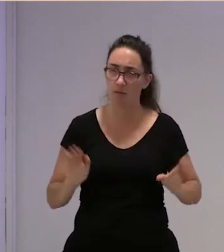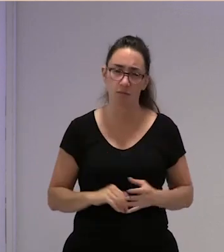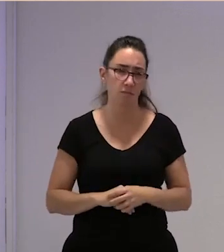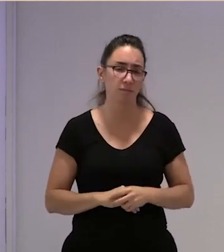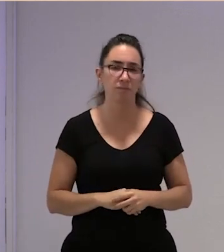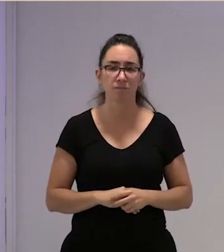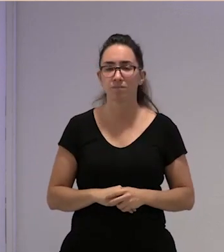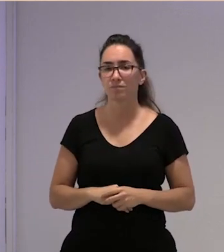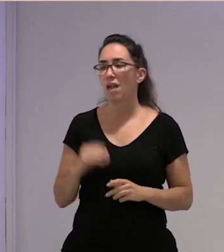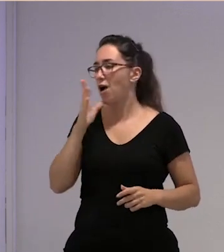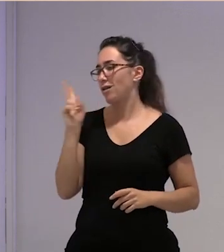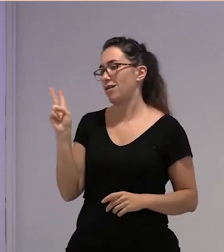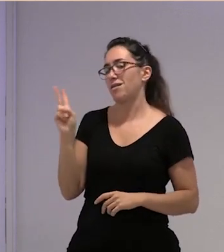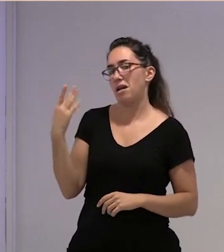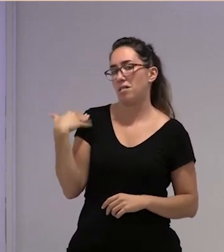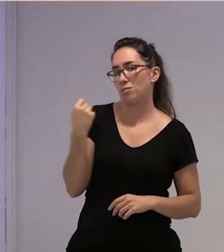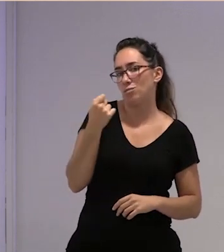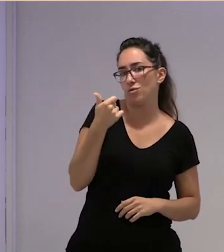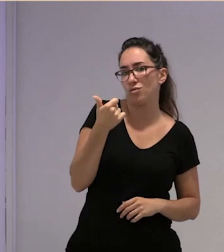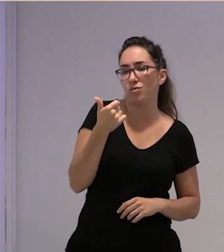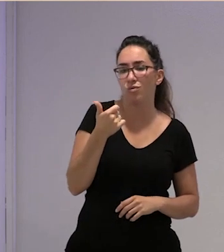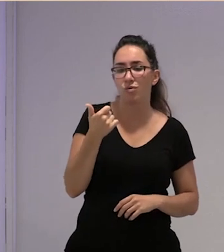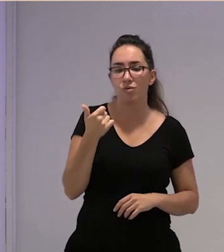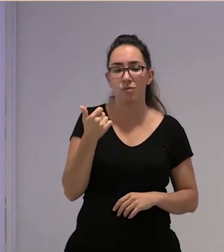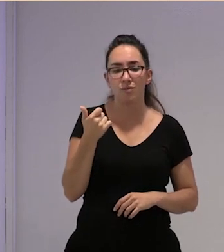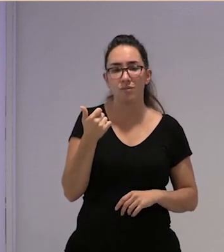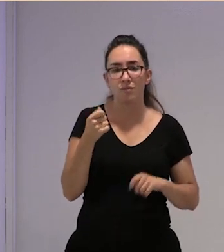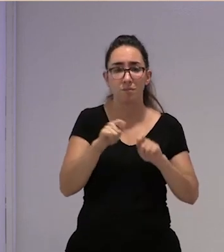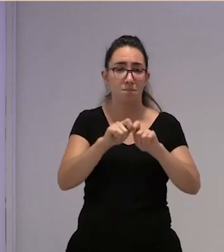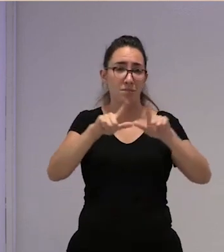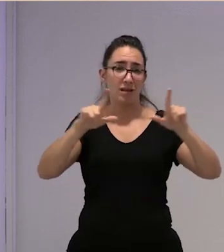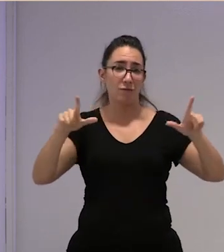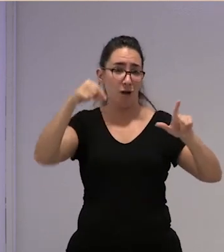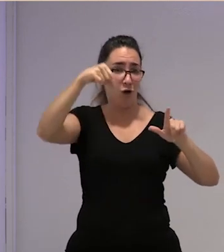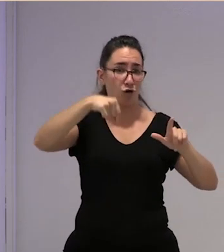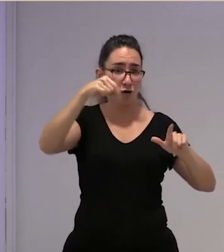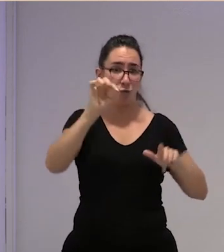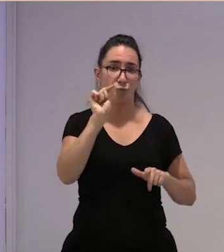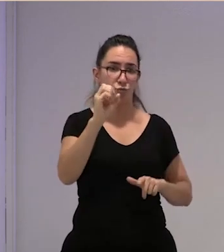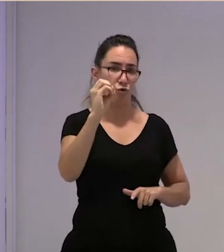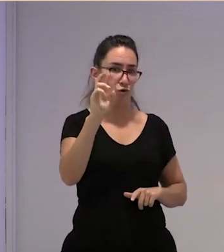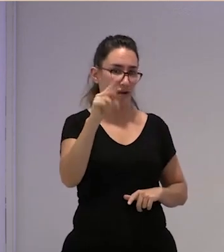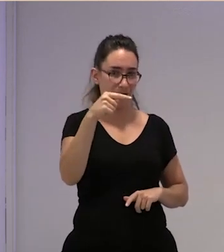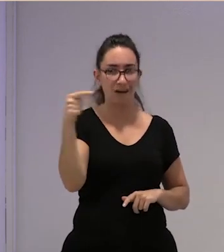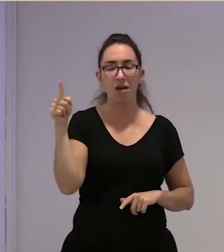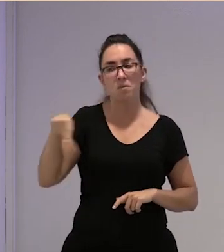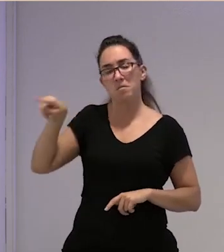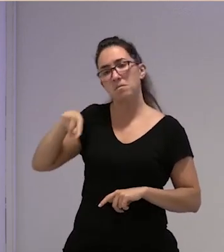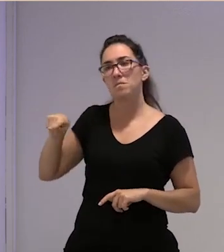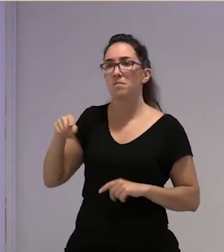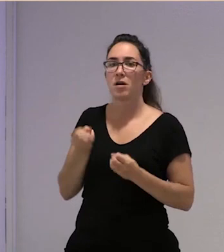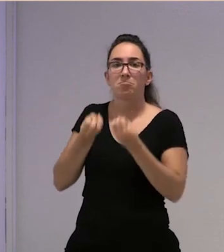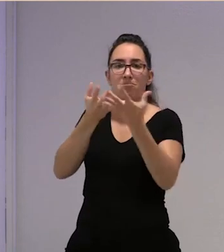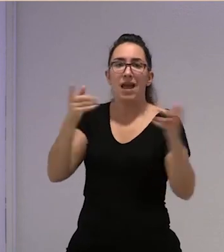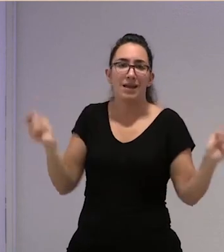ahora habéis hecho hace poquito una a través de la plataforma goteo.org lanzabais además la